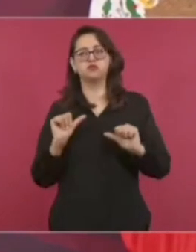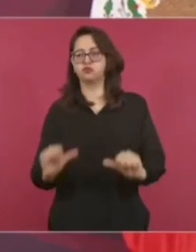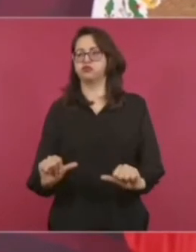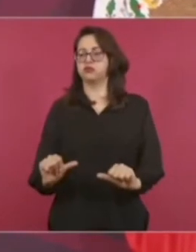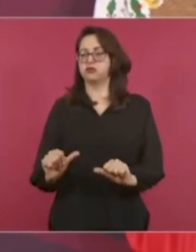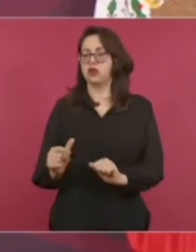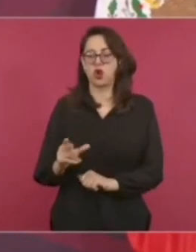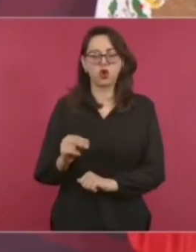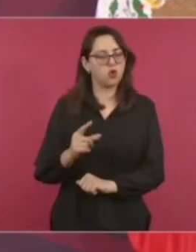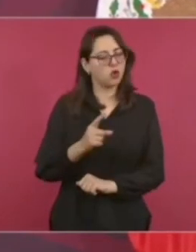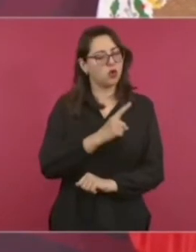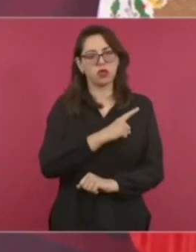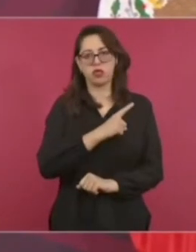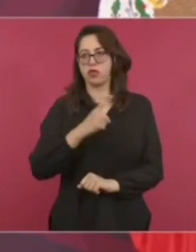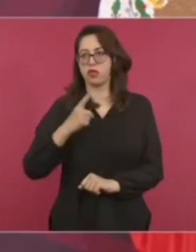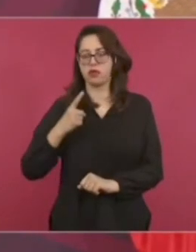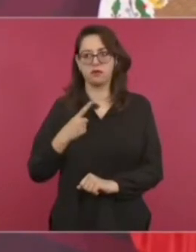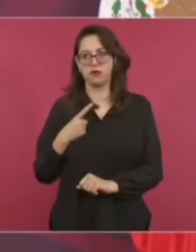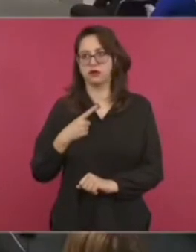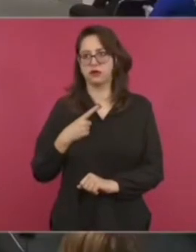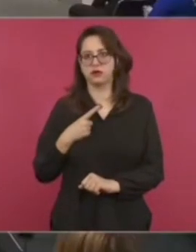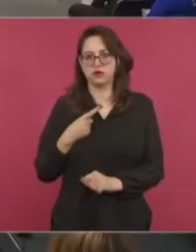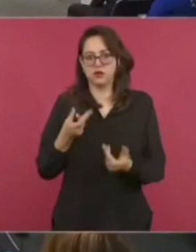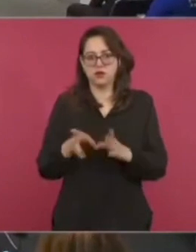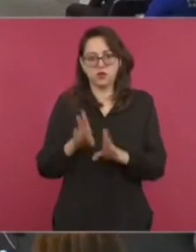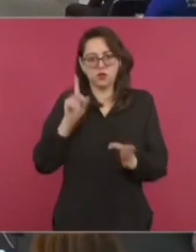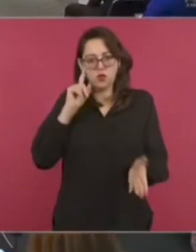proteger